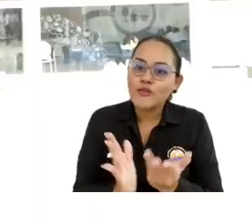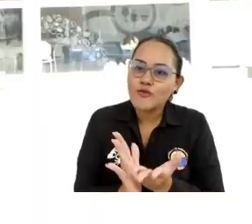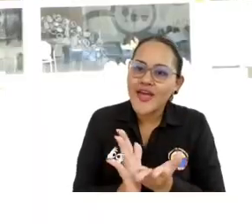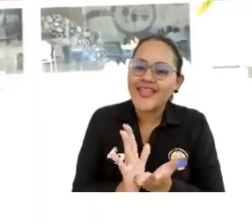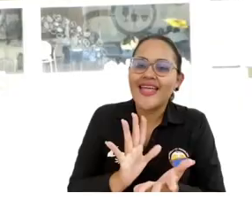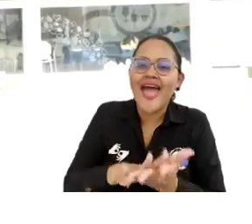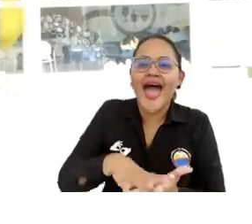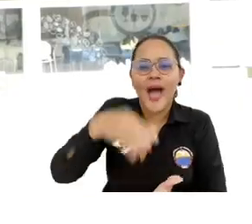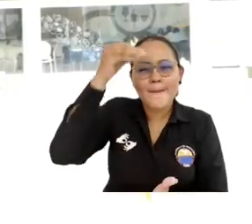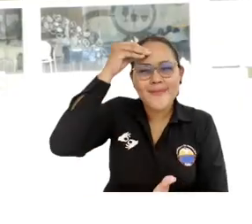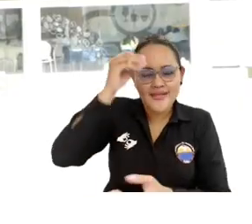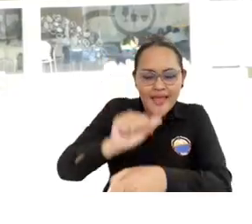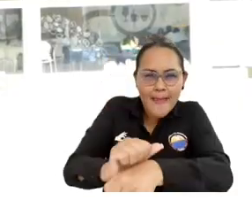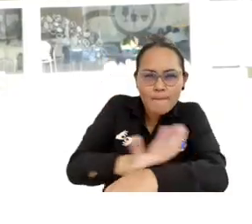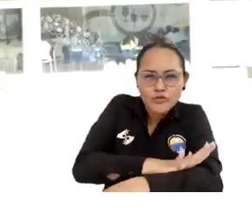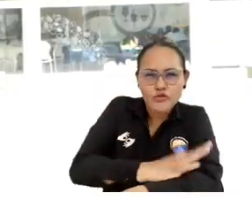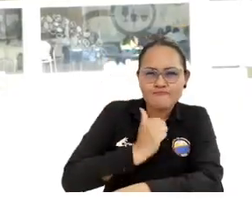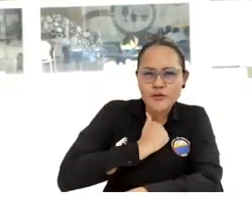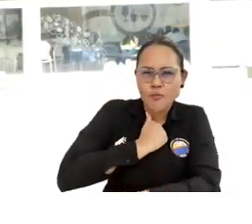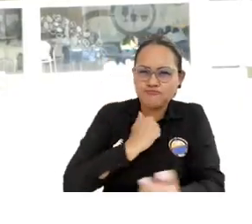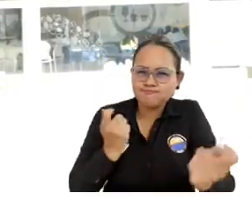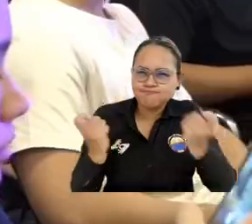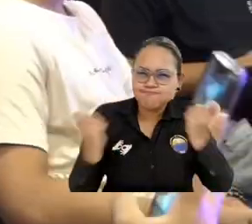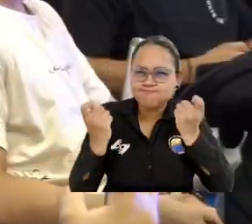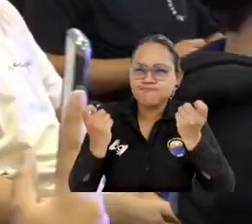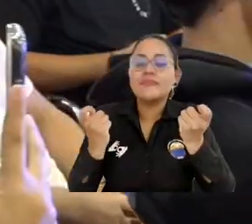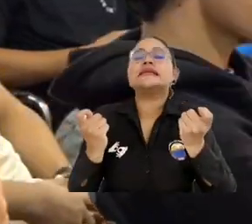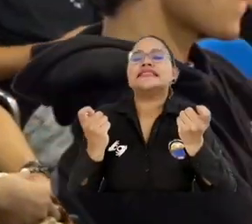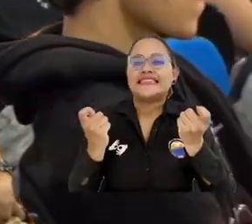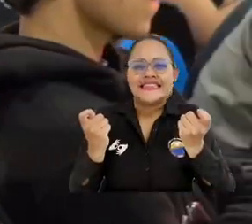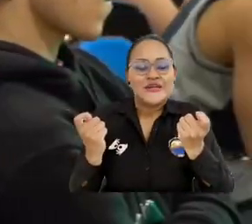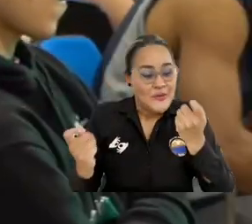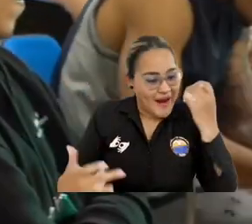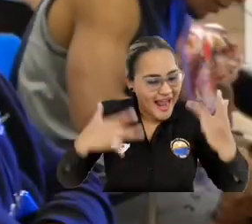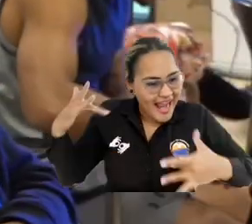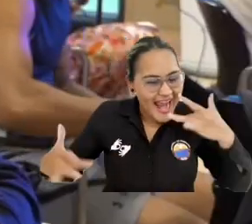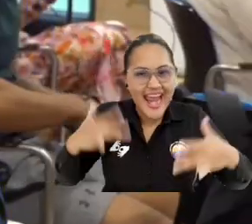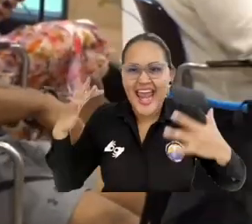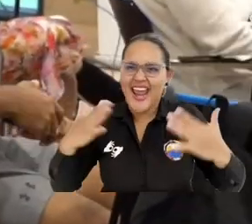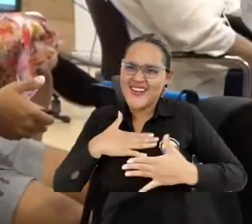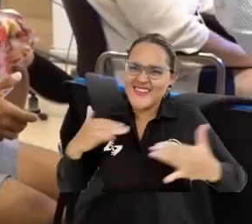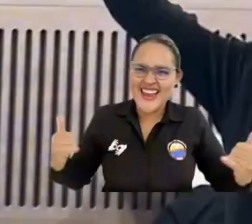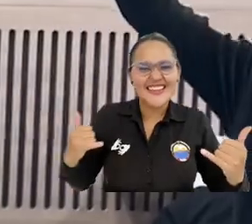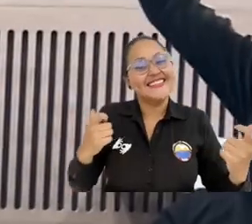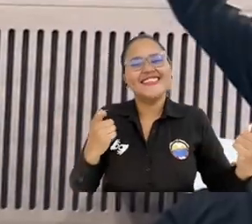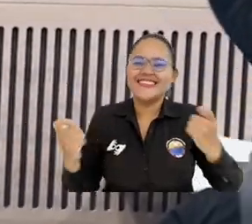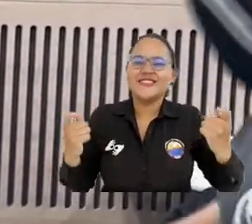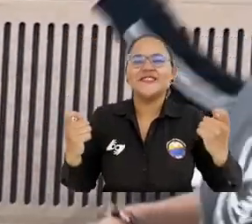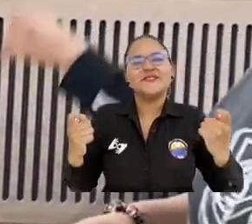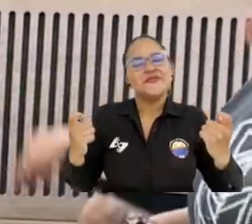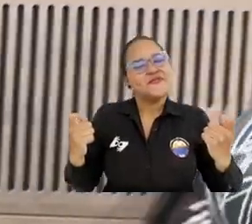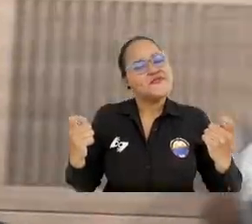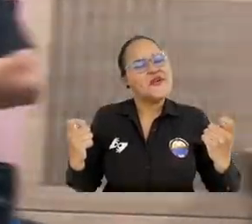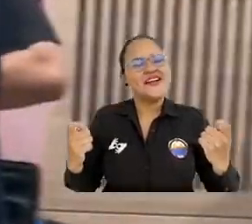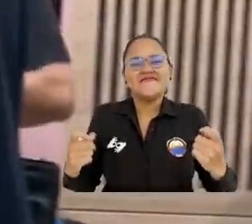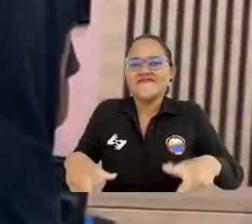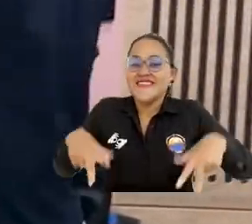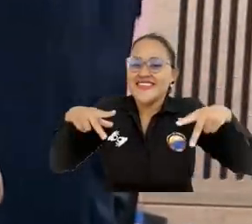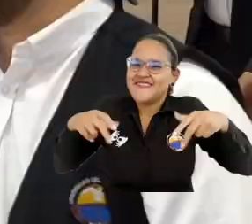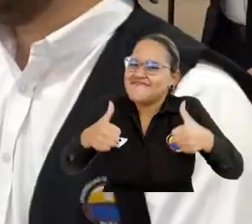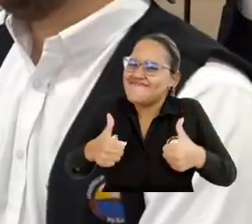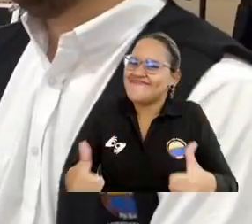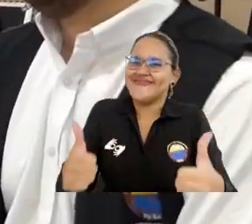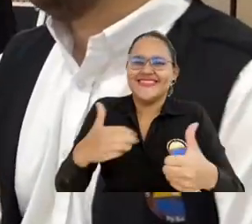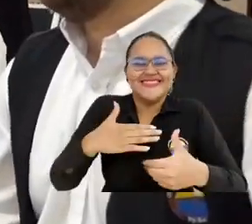Que el estudiante aprenda a autogestionar las emociones, que el estudiante aprenda a gestionar su alegría, su felicidad, que viva una vida en